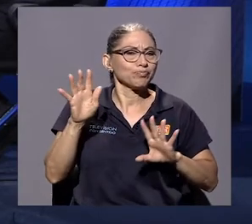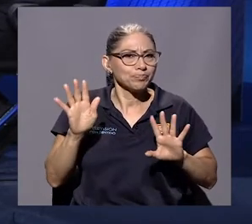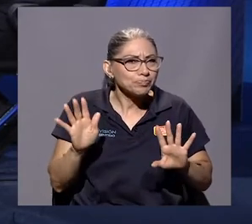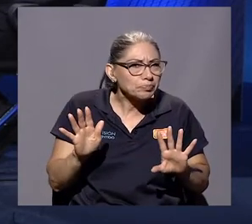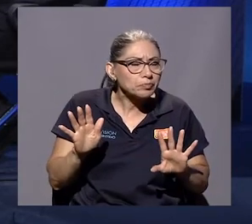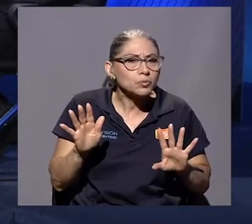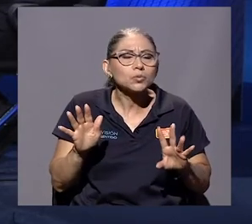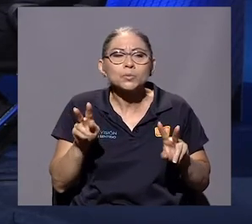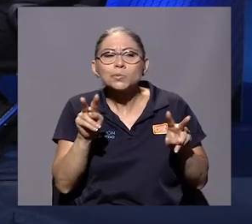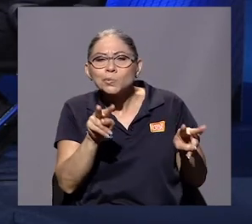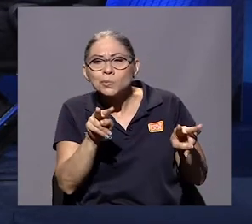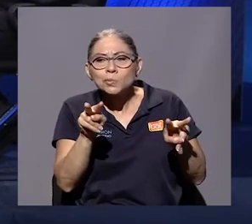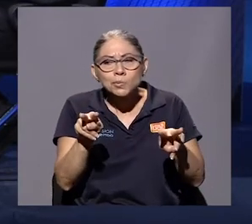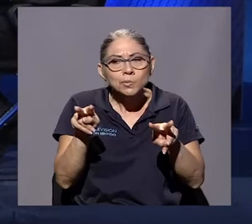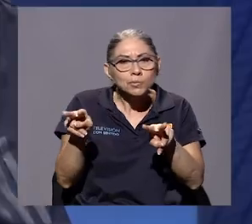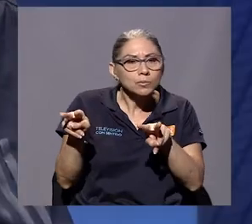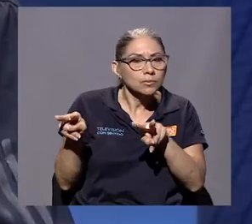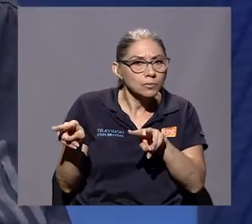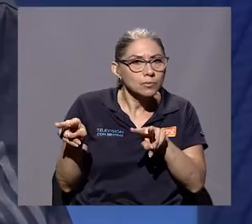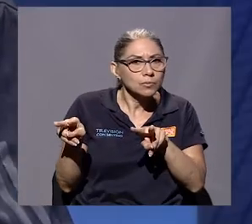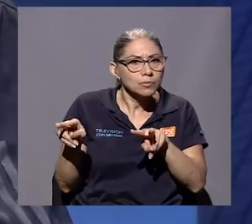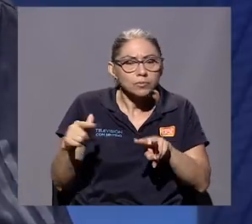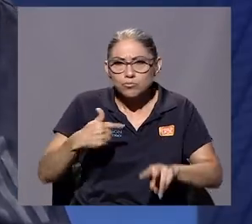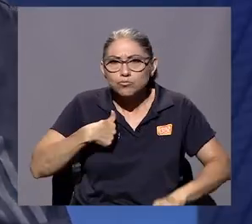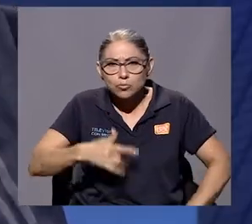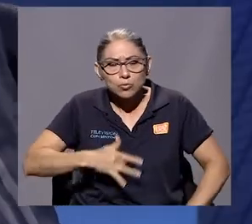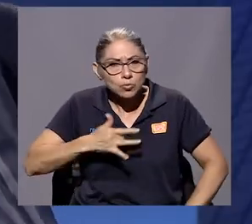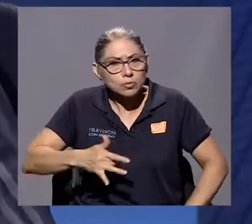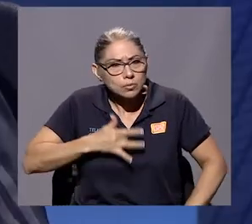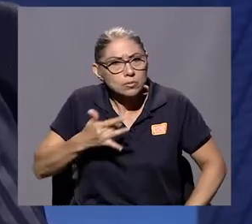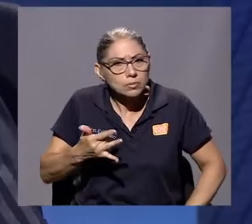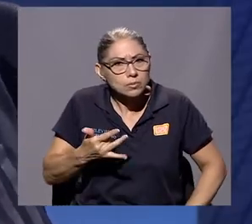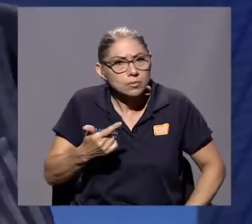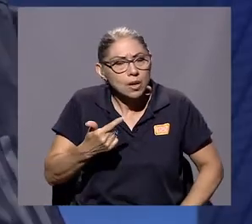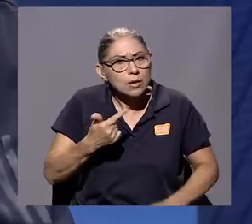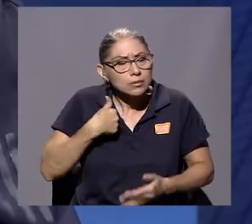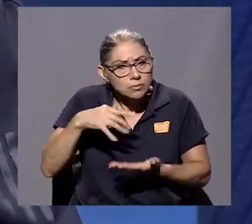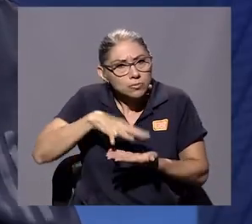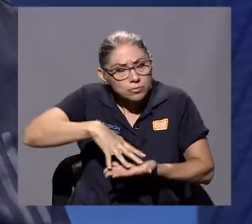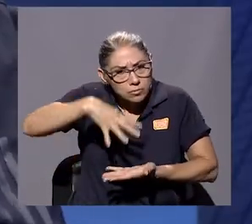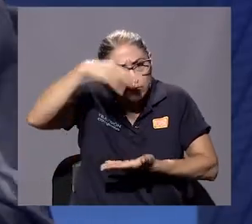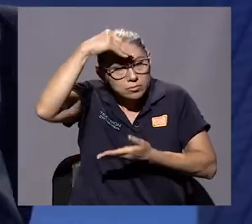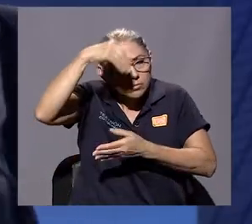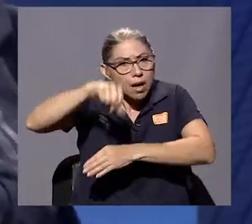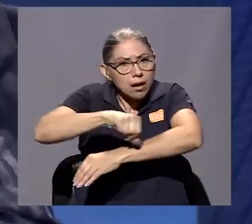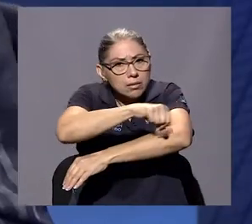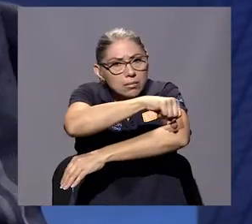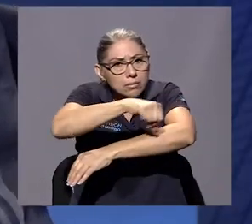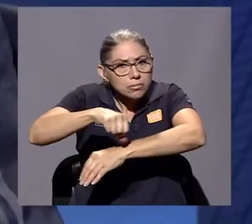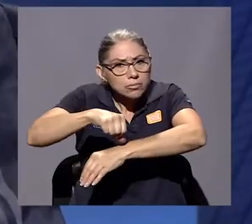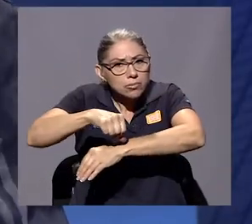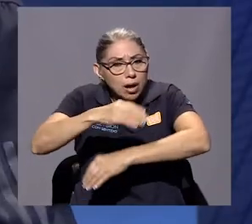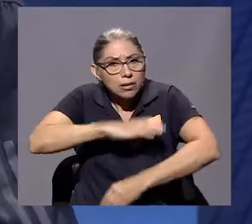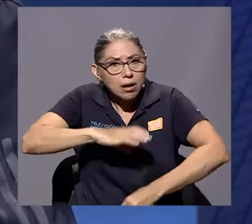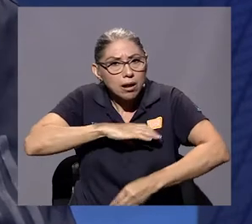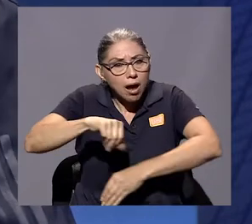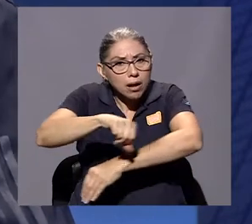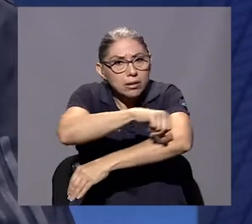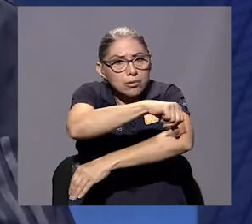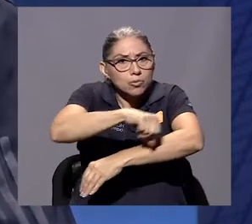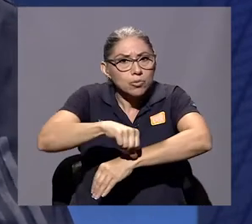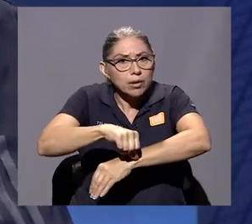veía, porque yo sentía que estaba aprendiendo arquitectura, los elementos de la arquitectura,